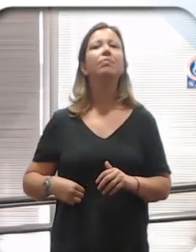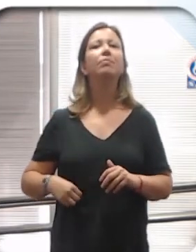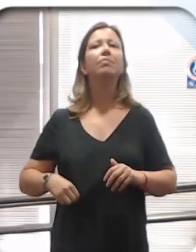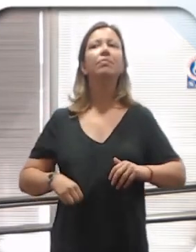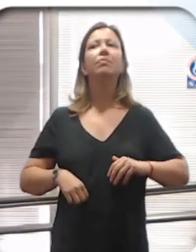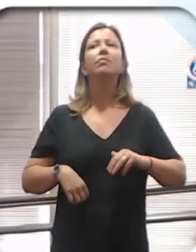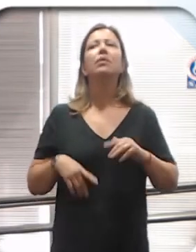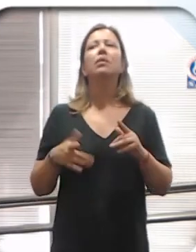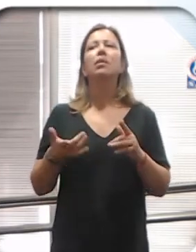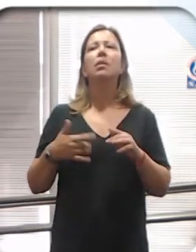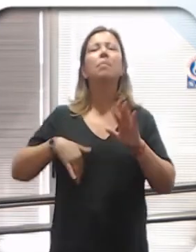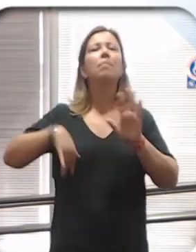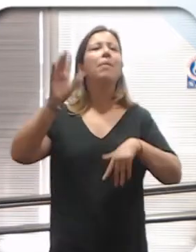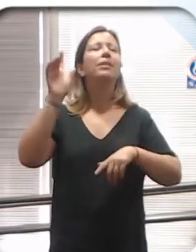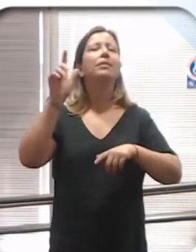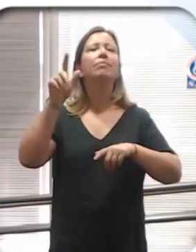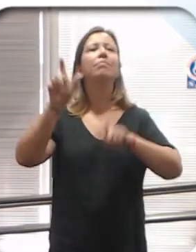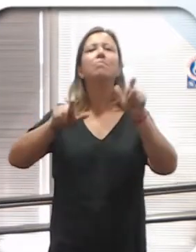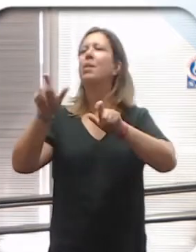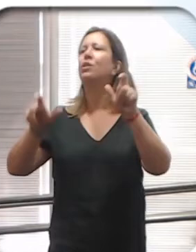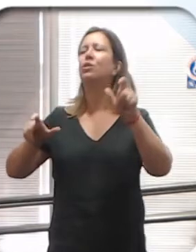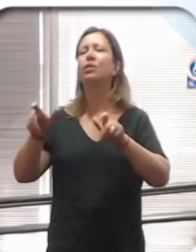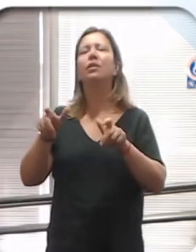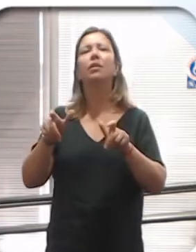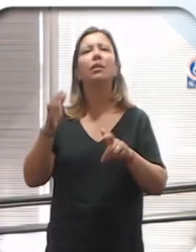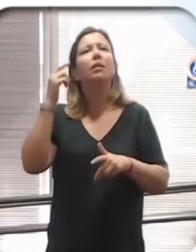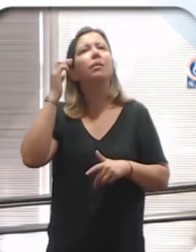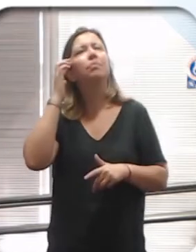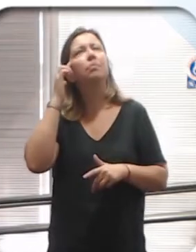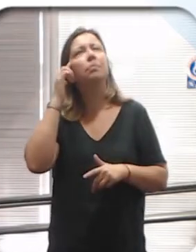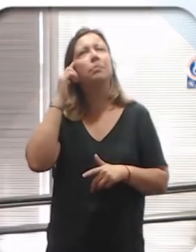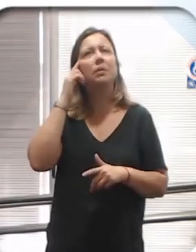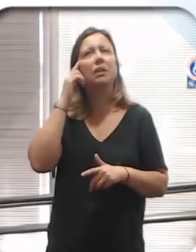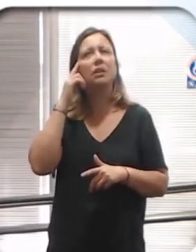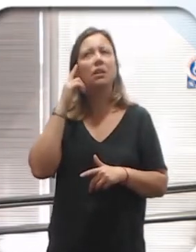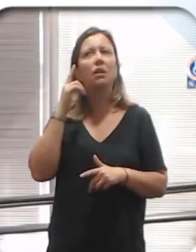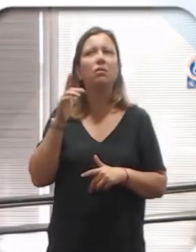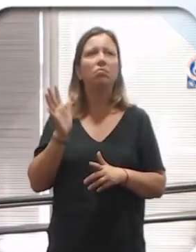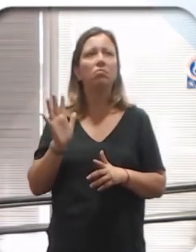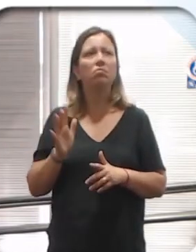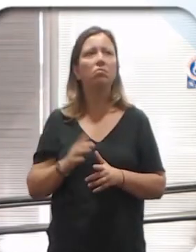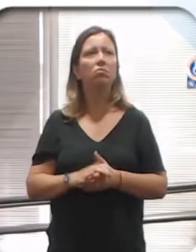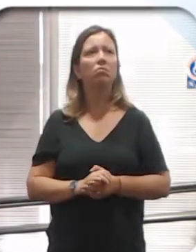Lo más probable es que la gran mayoría de ustedes hayan pensado en una situación así.